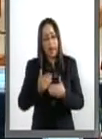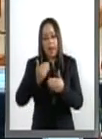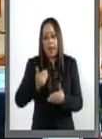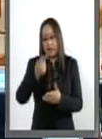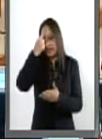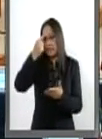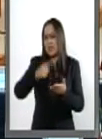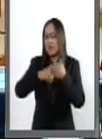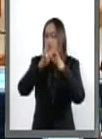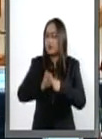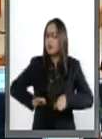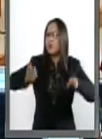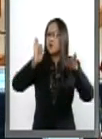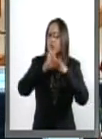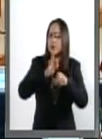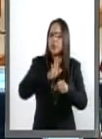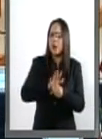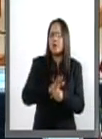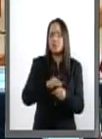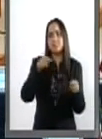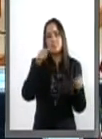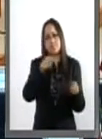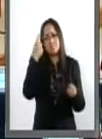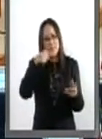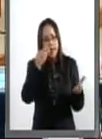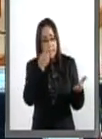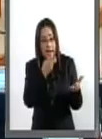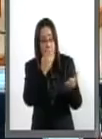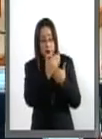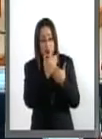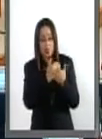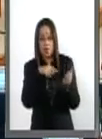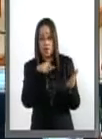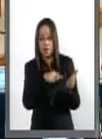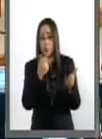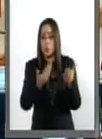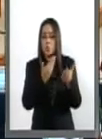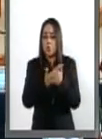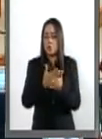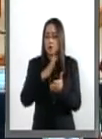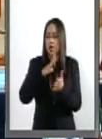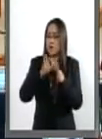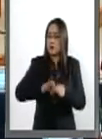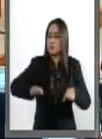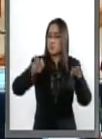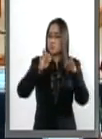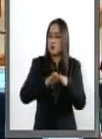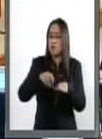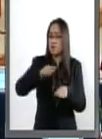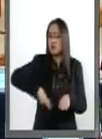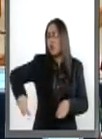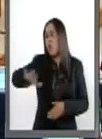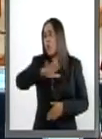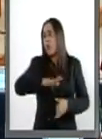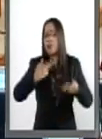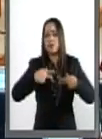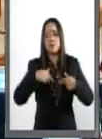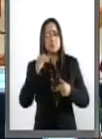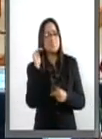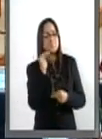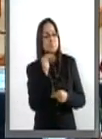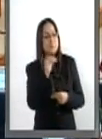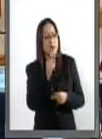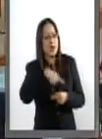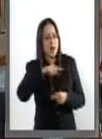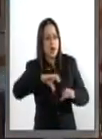fundamental mencionar que para la misma se ha considerado atender un legítimo clamor social que prácticamente